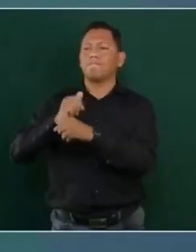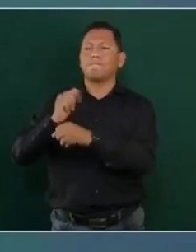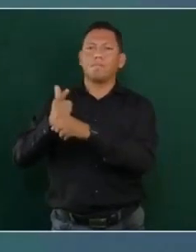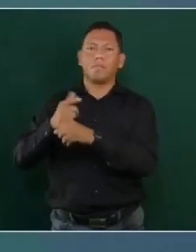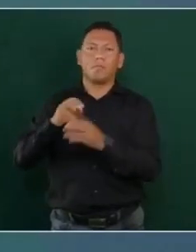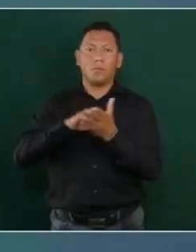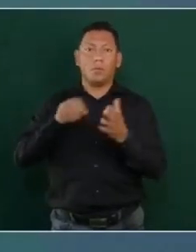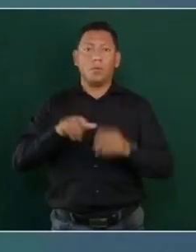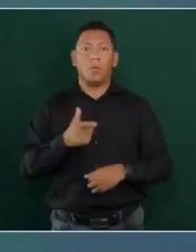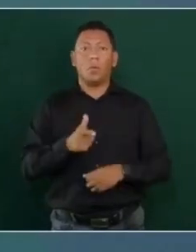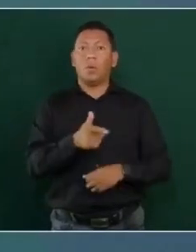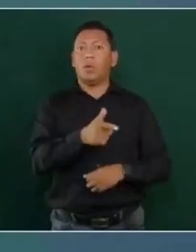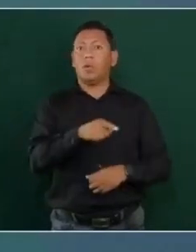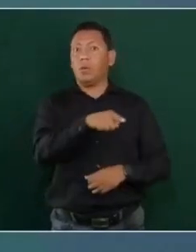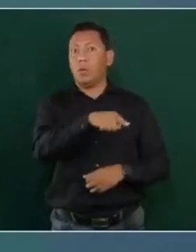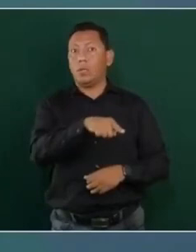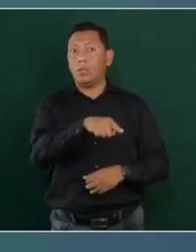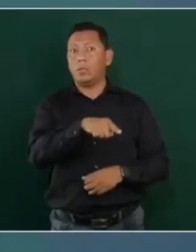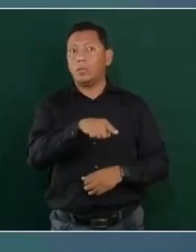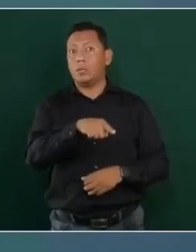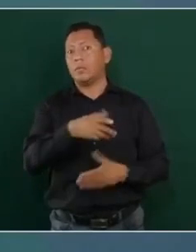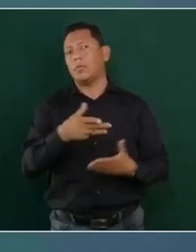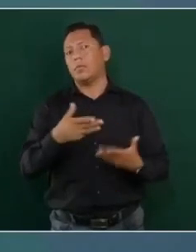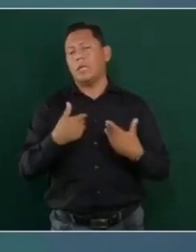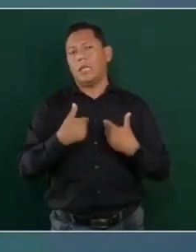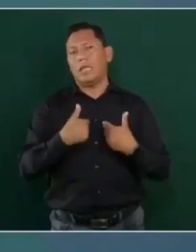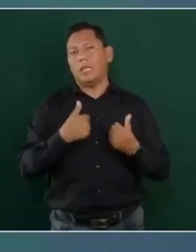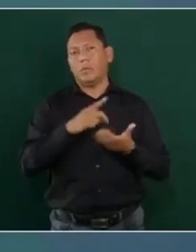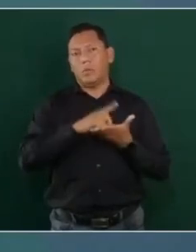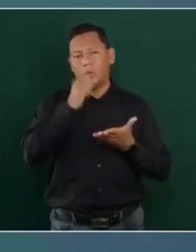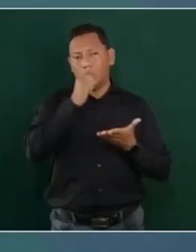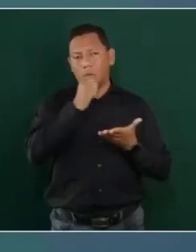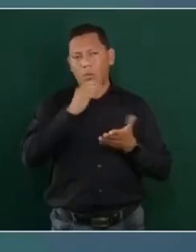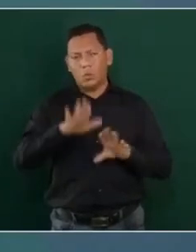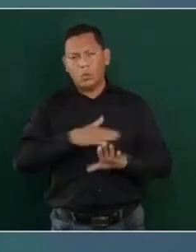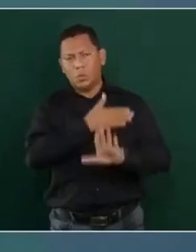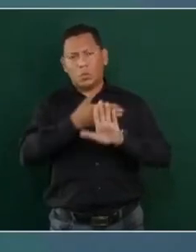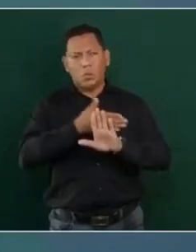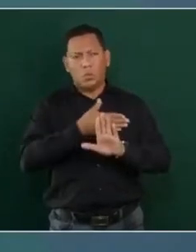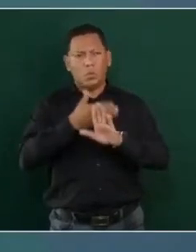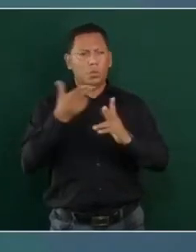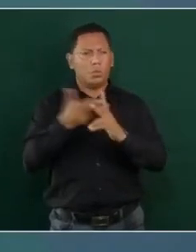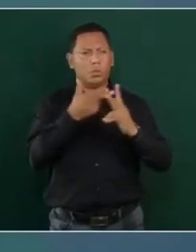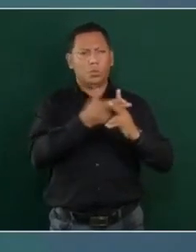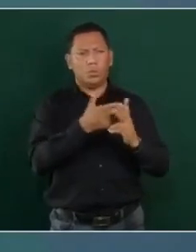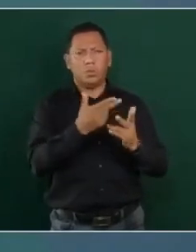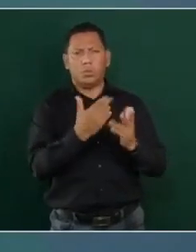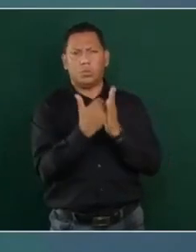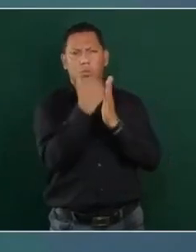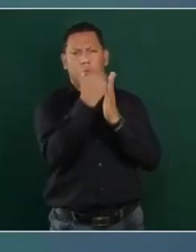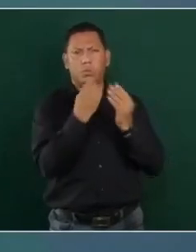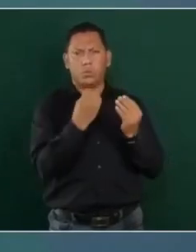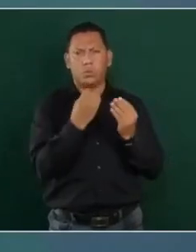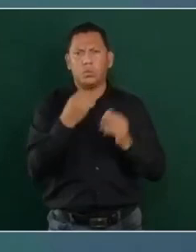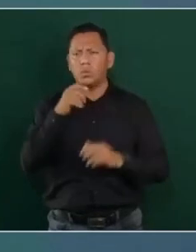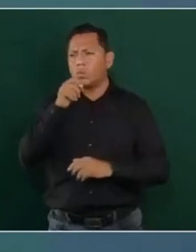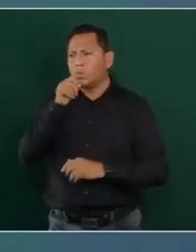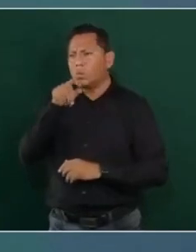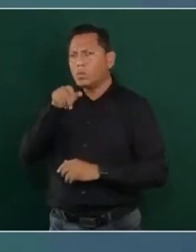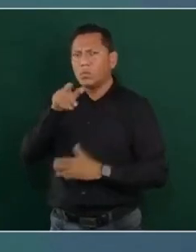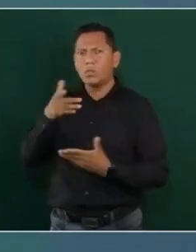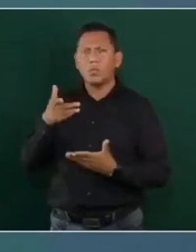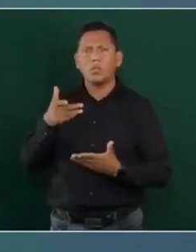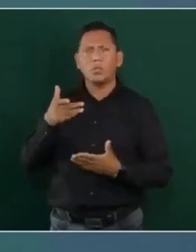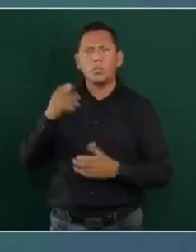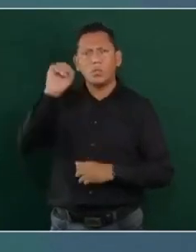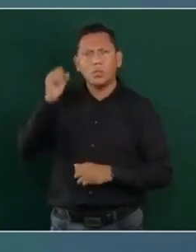Guanajuato hay más crímenes que en Sinaloa y que en Jalisco, la